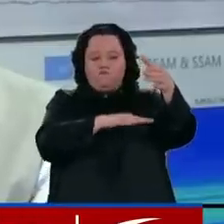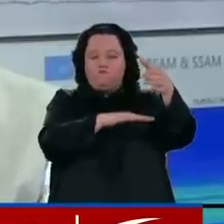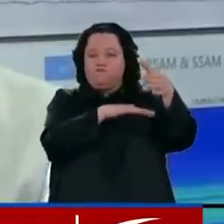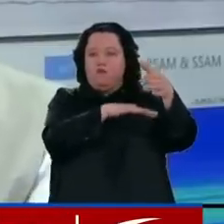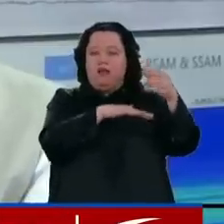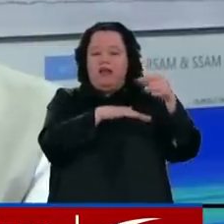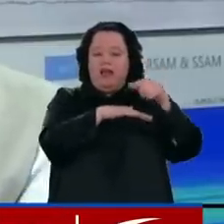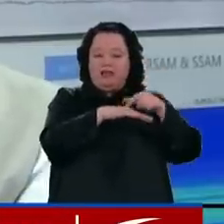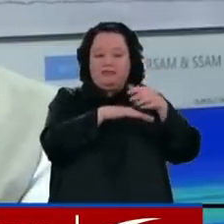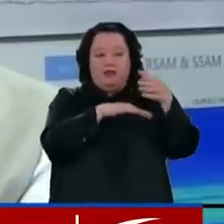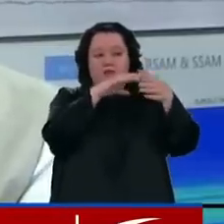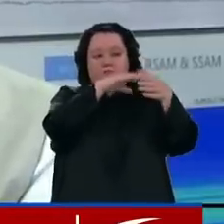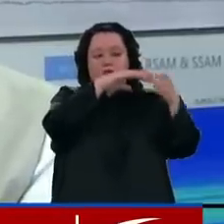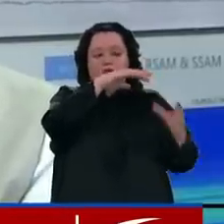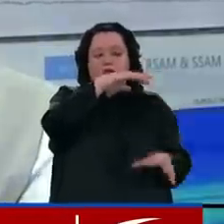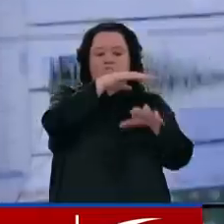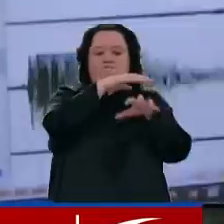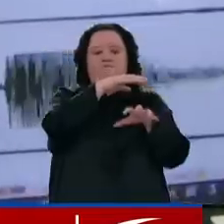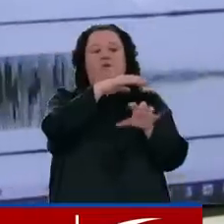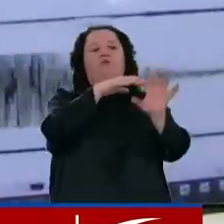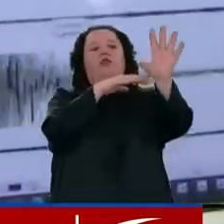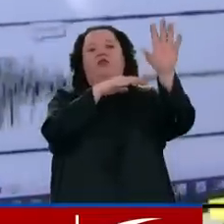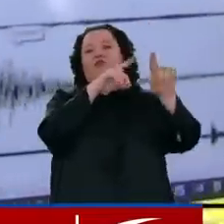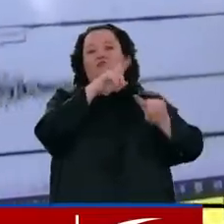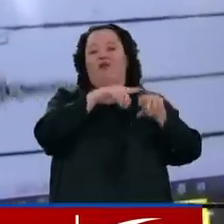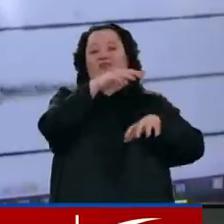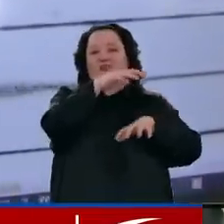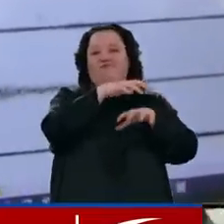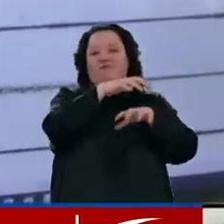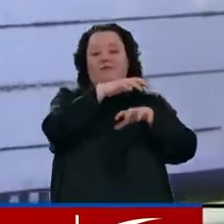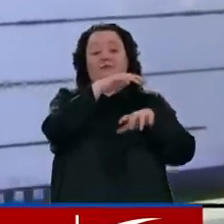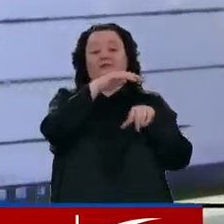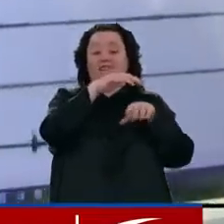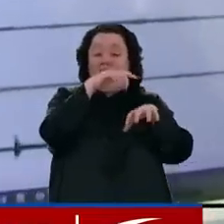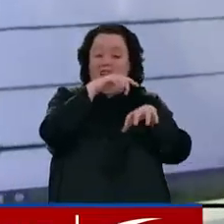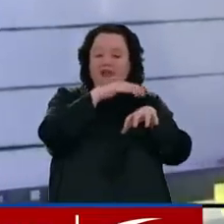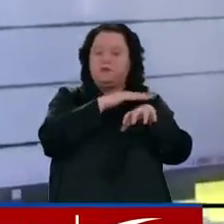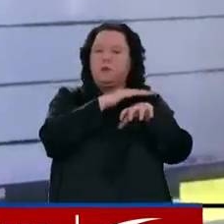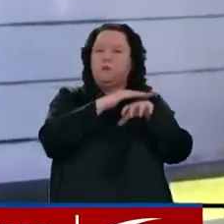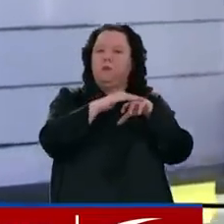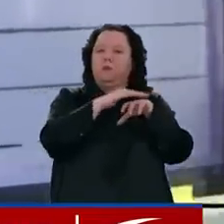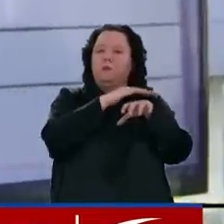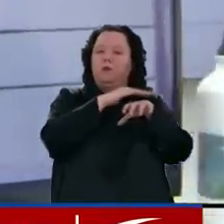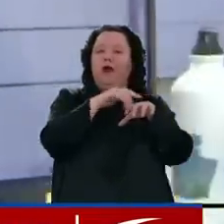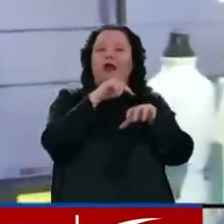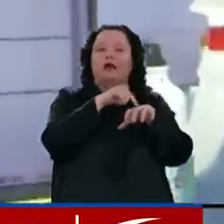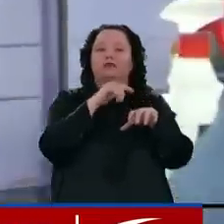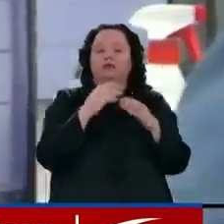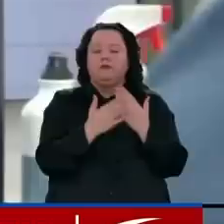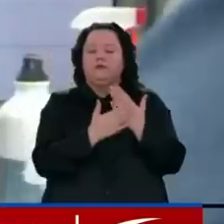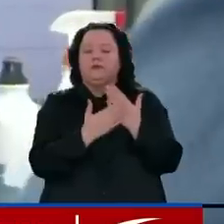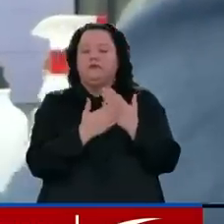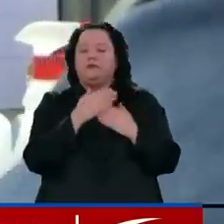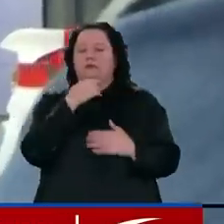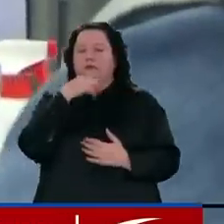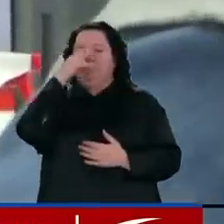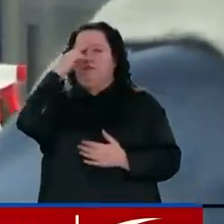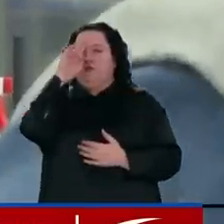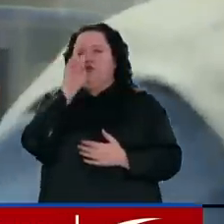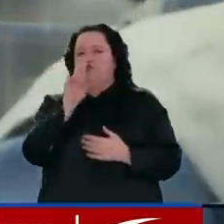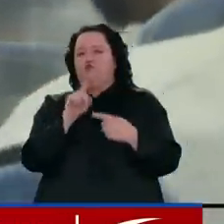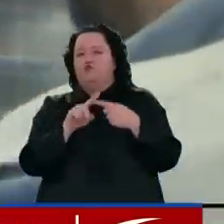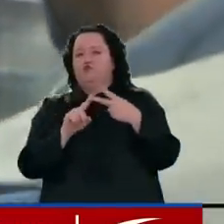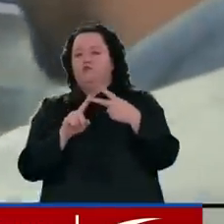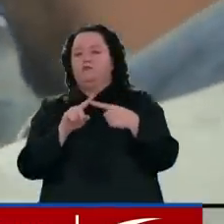Imposibilita al otro que llegó salir directamente. El magma, que se considera muy superficial, brinda dos lecturas diferentes. Es